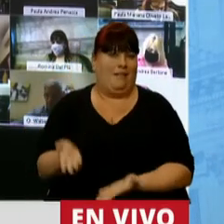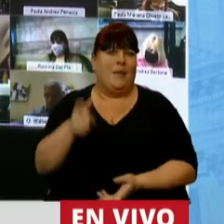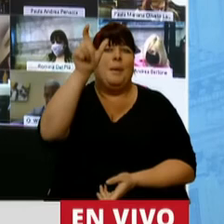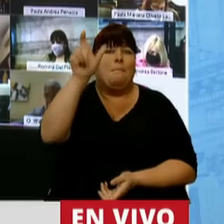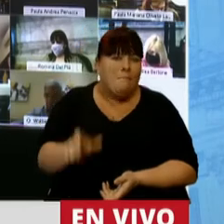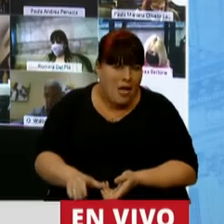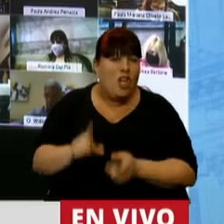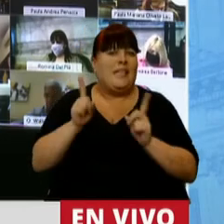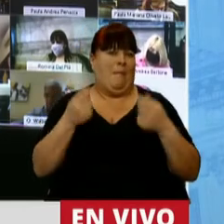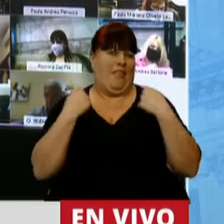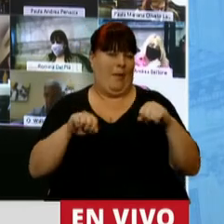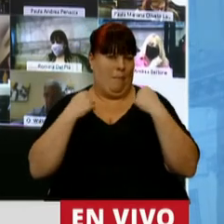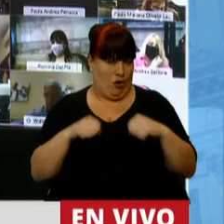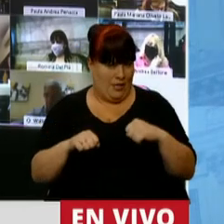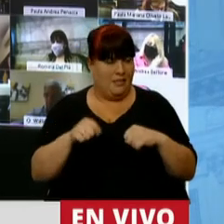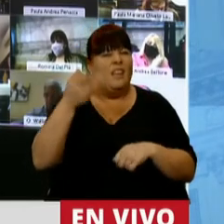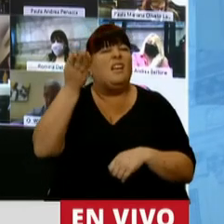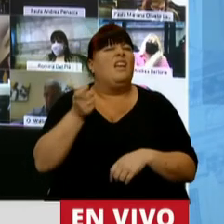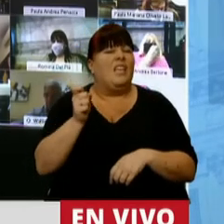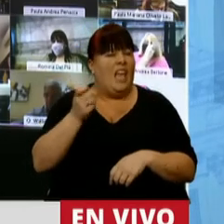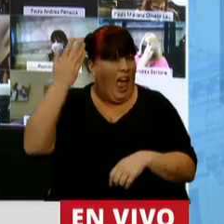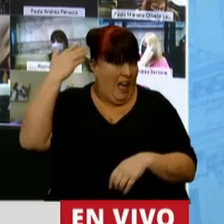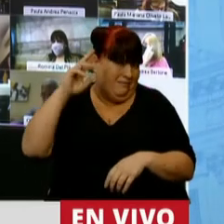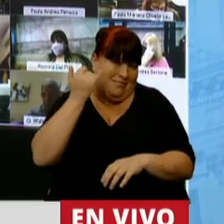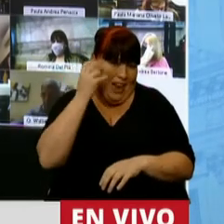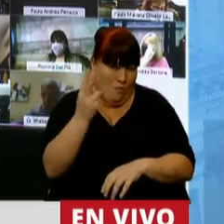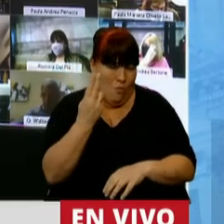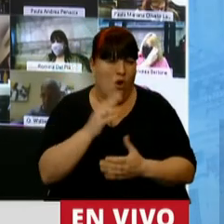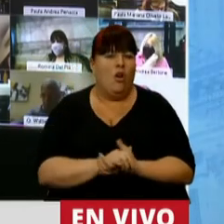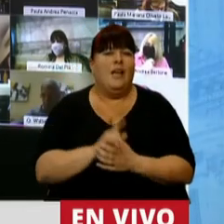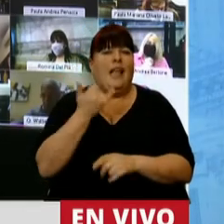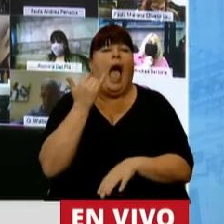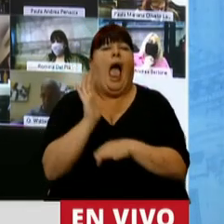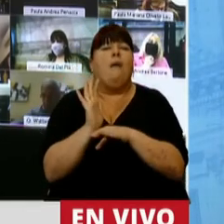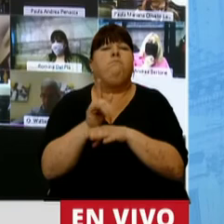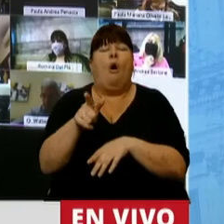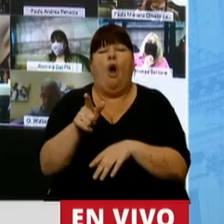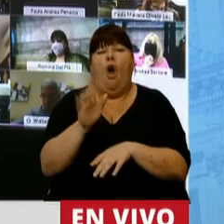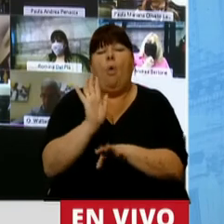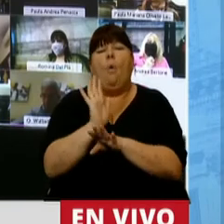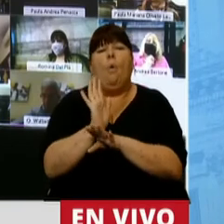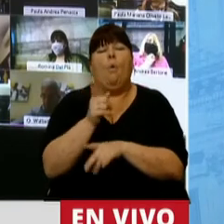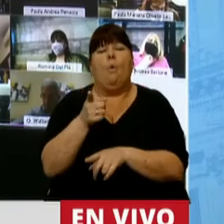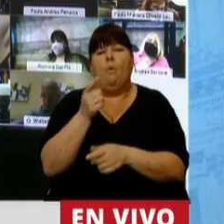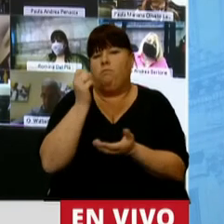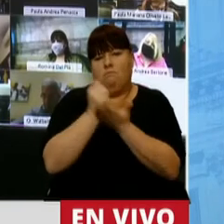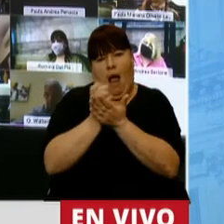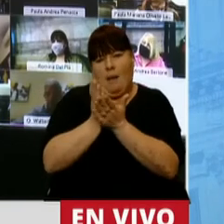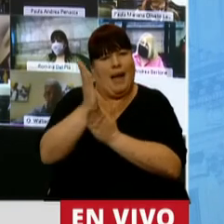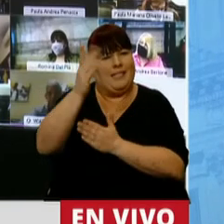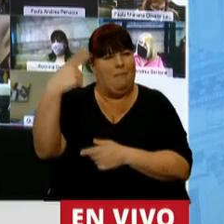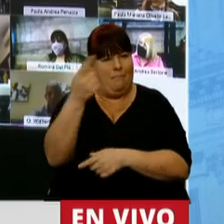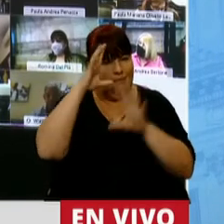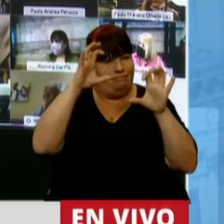persona y deportista que fue y que tiene un apodo que le va a quedar en el tiempo y en la